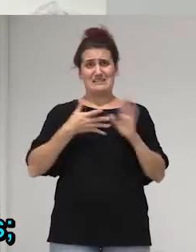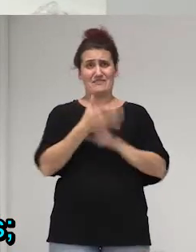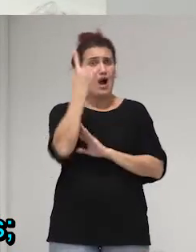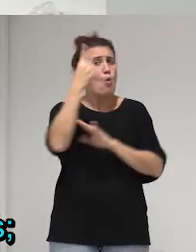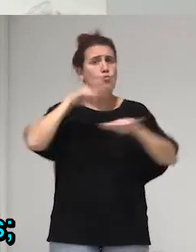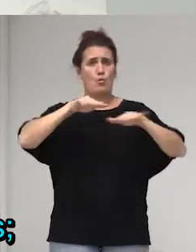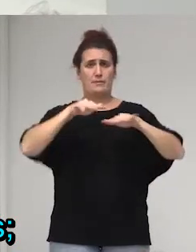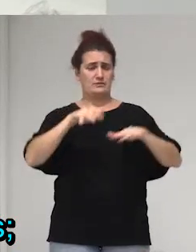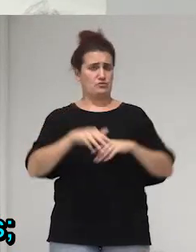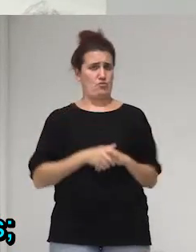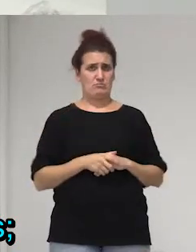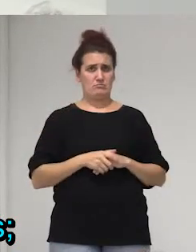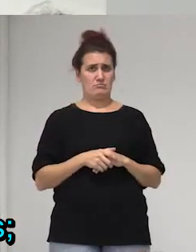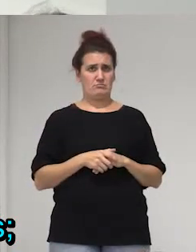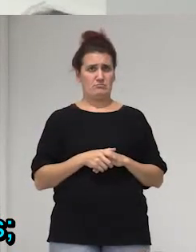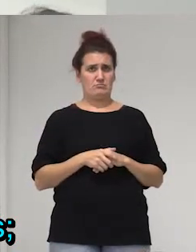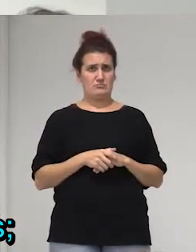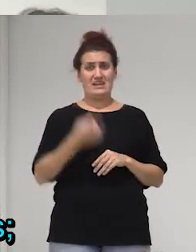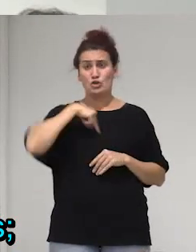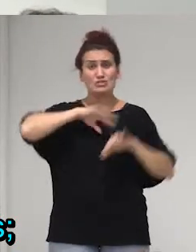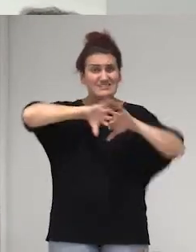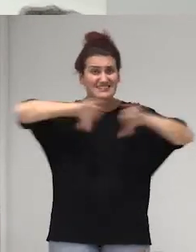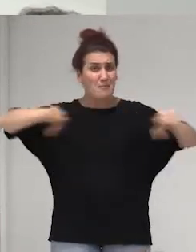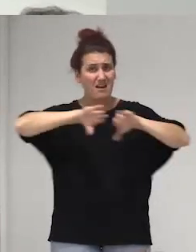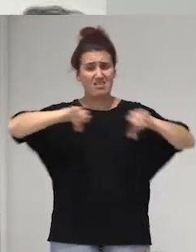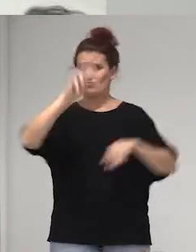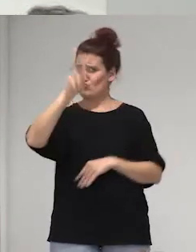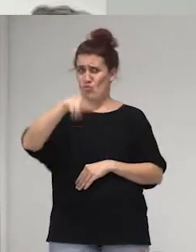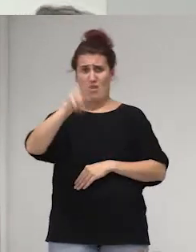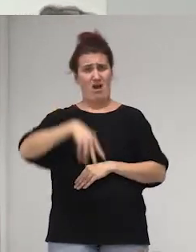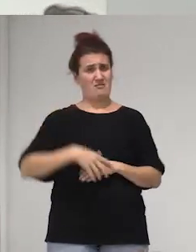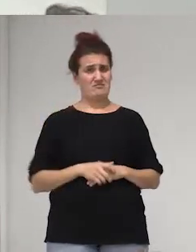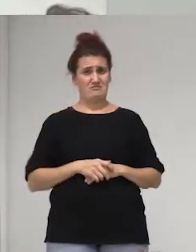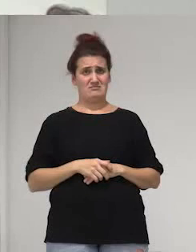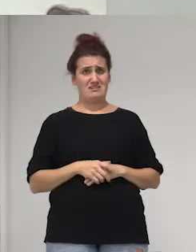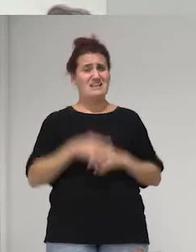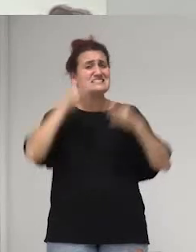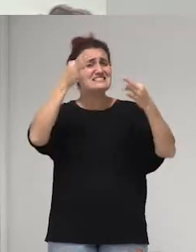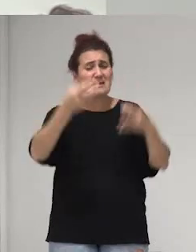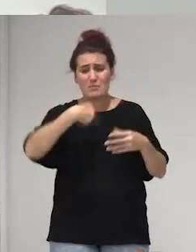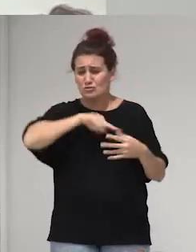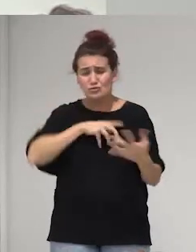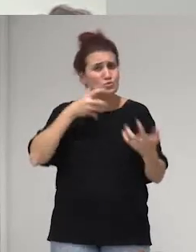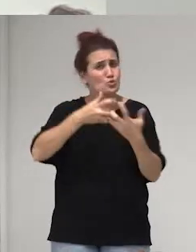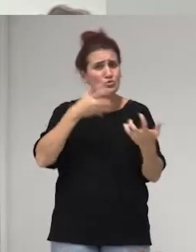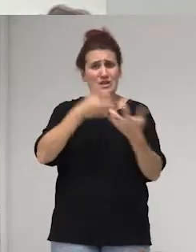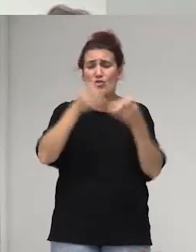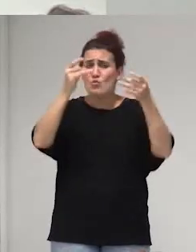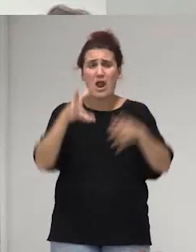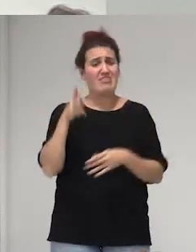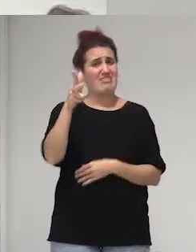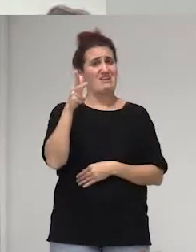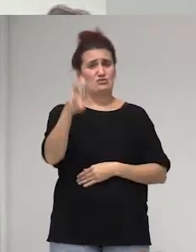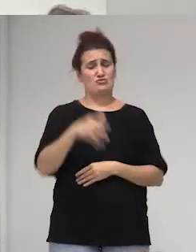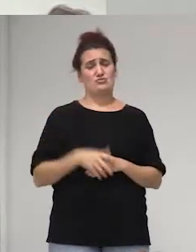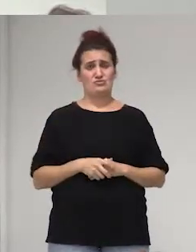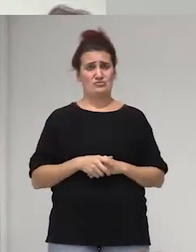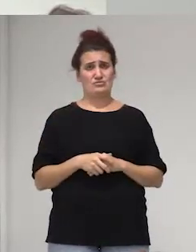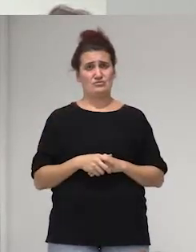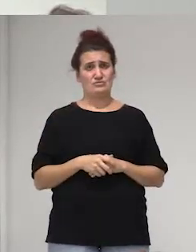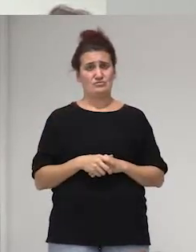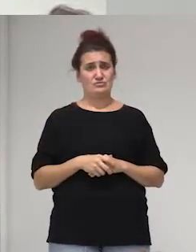y creo que nunca hemos estado separadas siempre hemos estado luchando por nuestros derechos claro porque